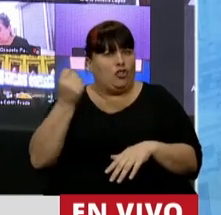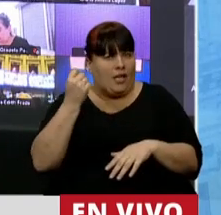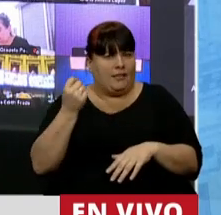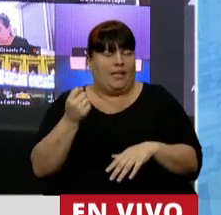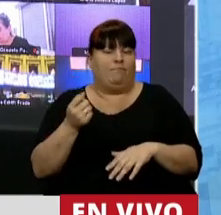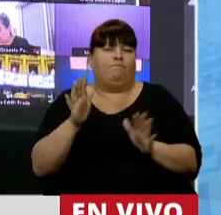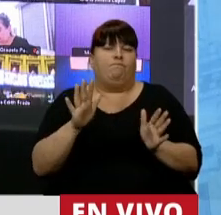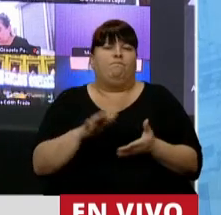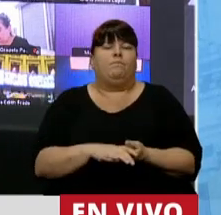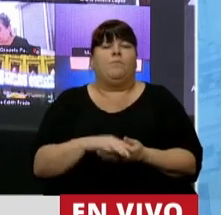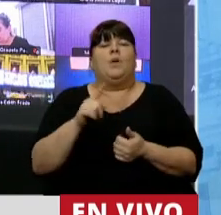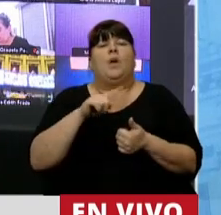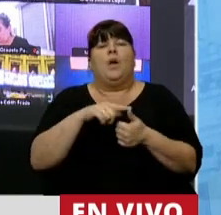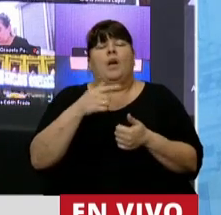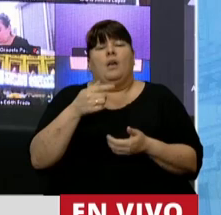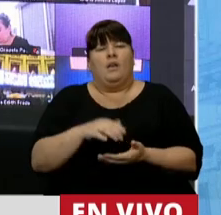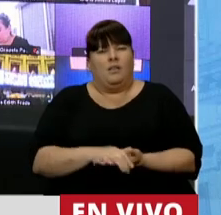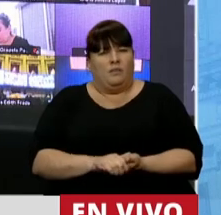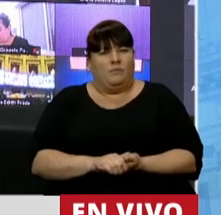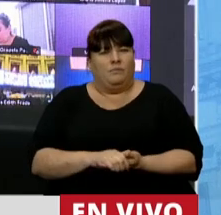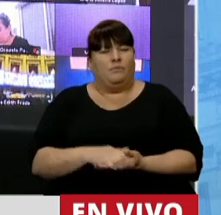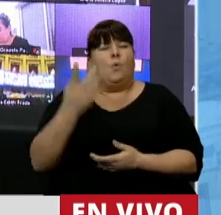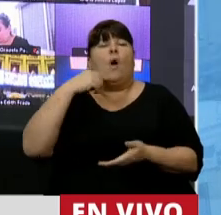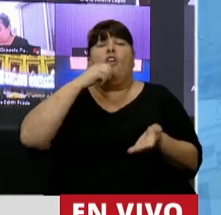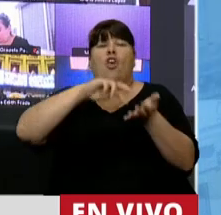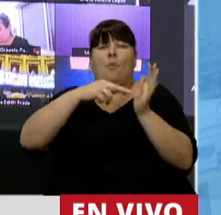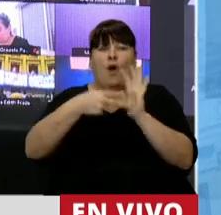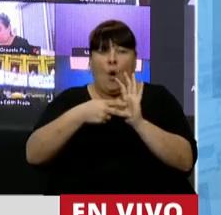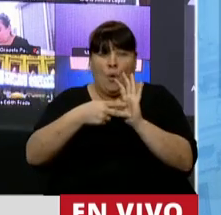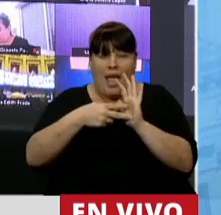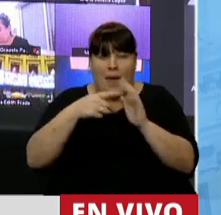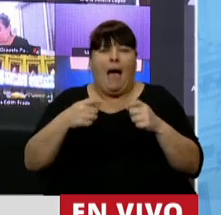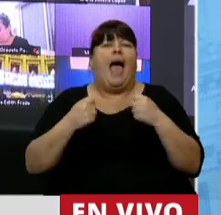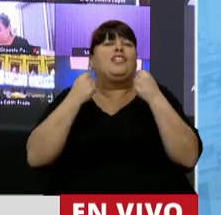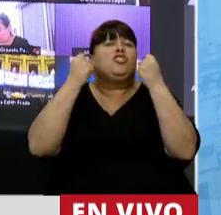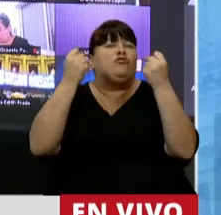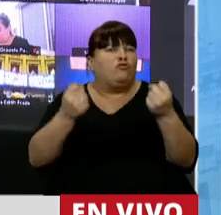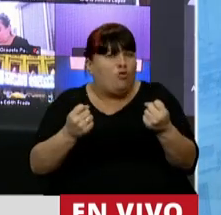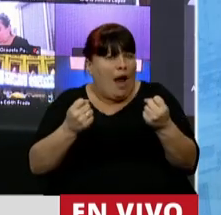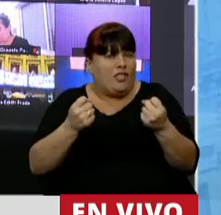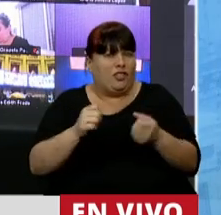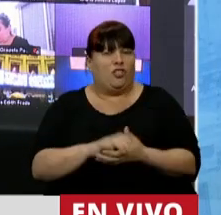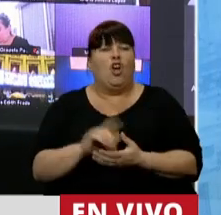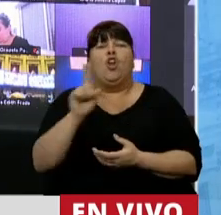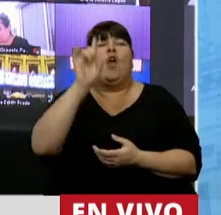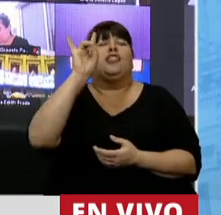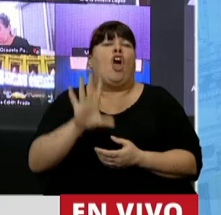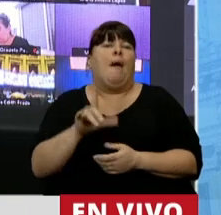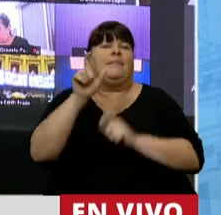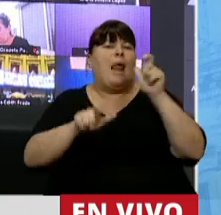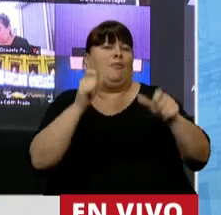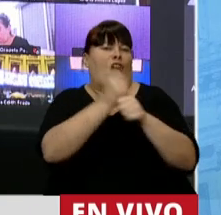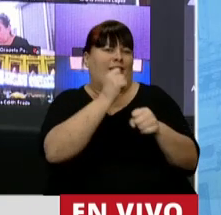Por una vez, en Amalas, cuando la crisis golpea, el esfuerzo no lo van a hacer solo los